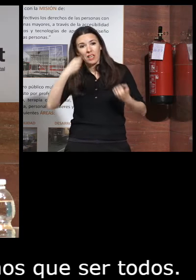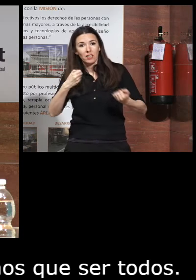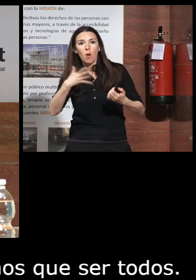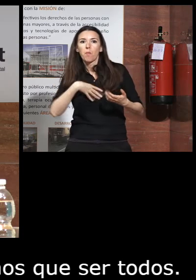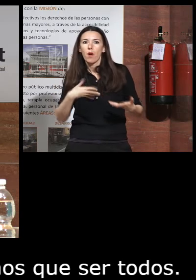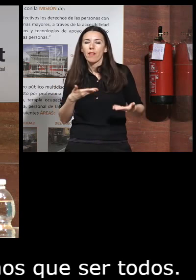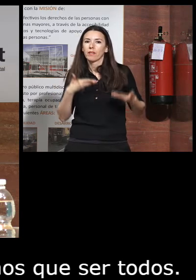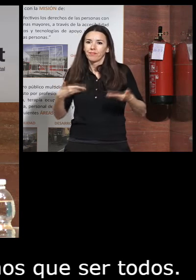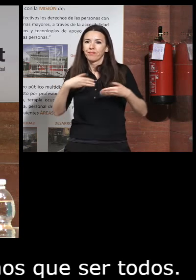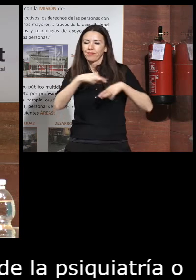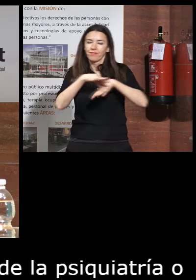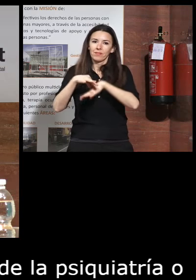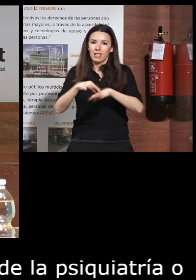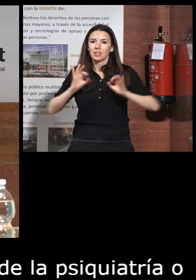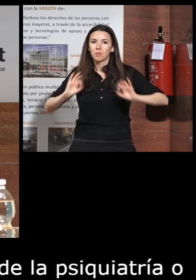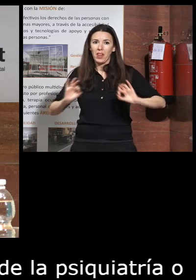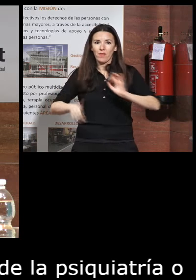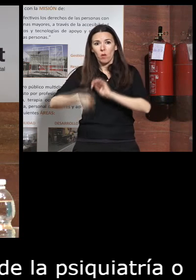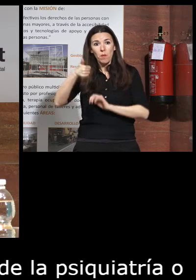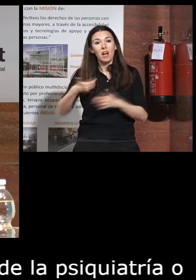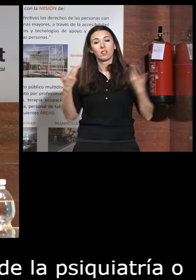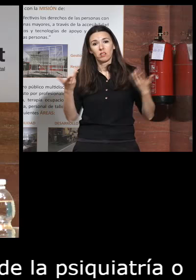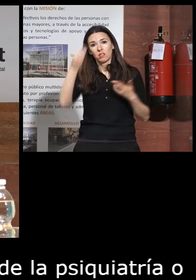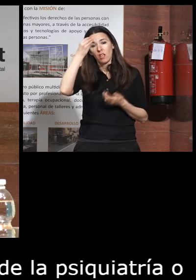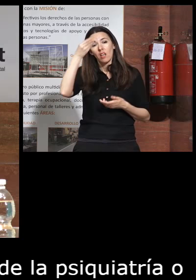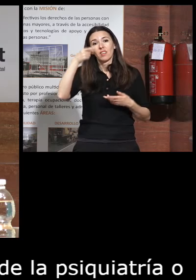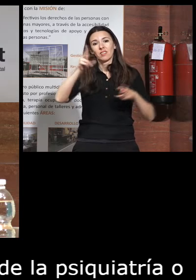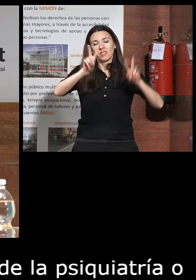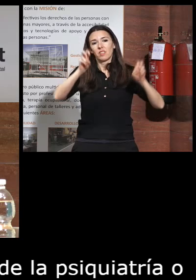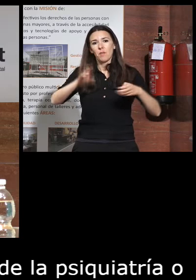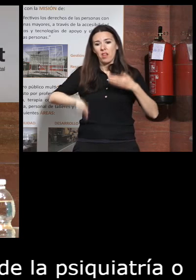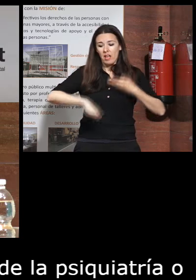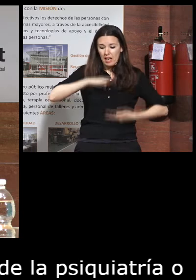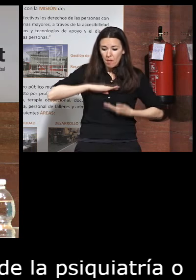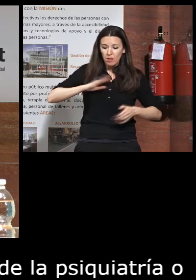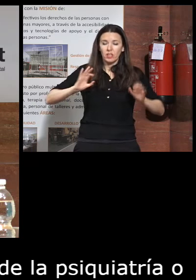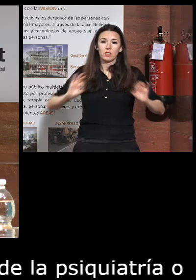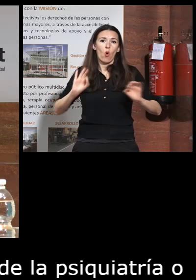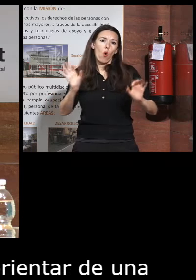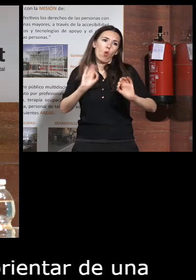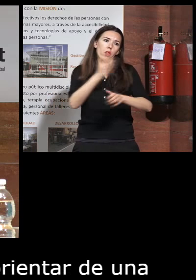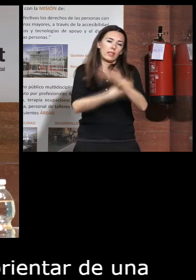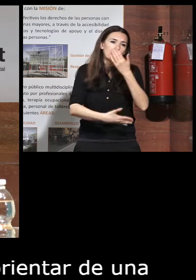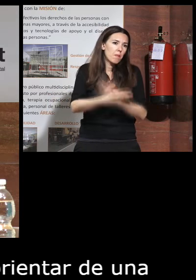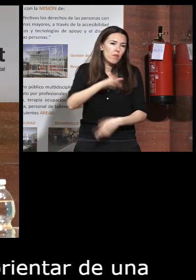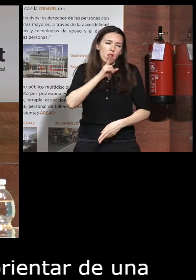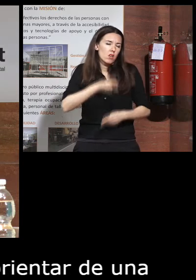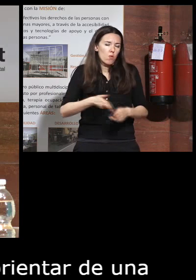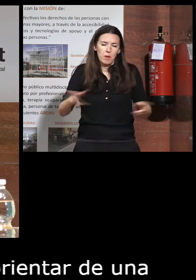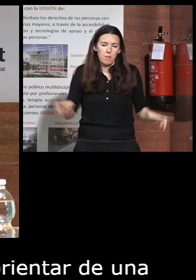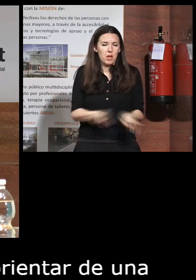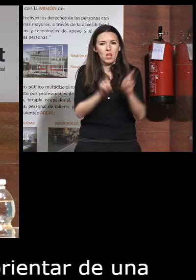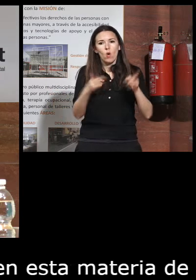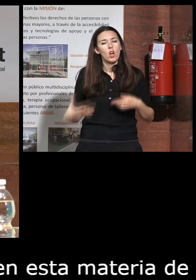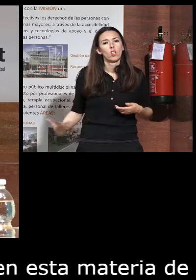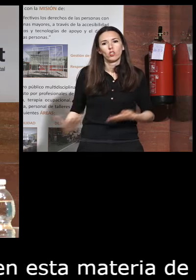orientar de una manera más específica pero creo que en esta materia de capacidad especial o discapacidad como queramos denominarle todos